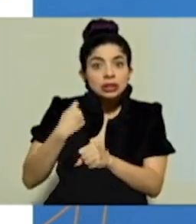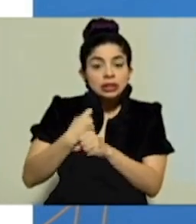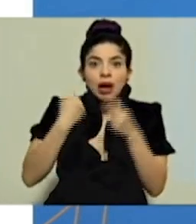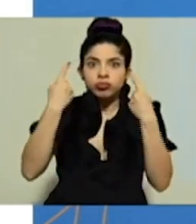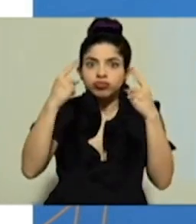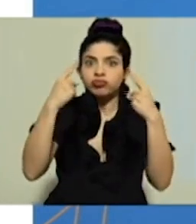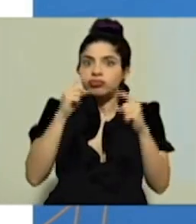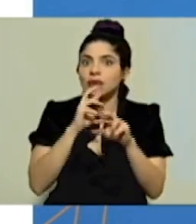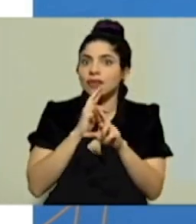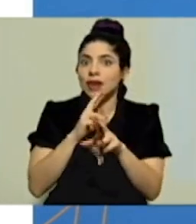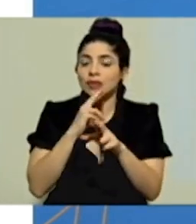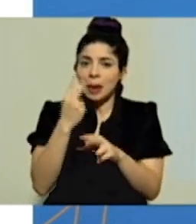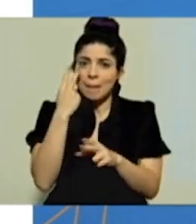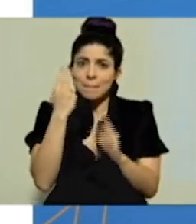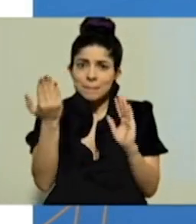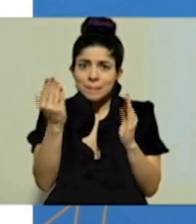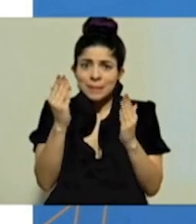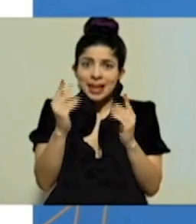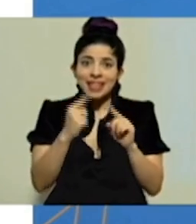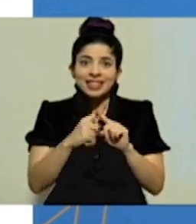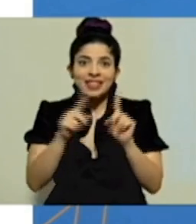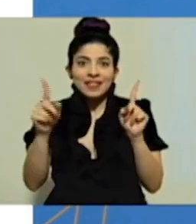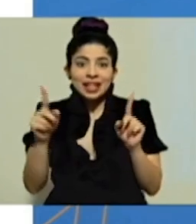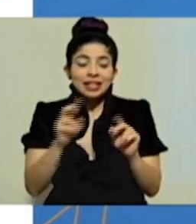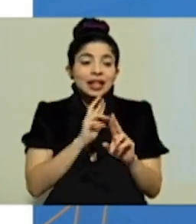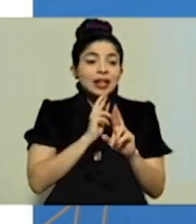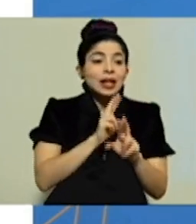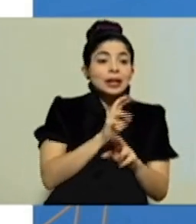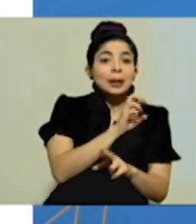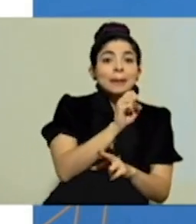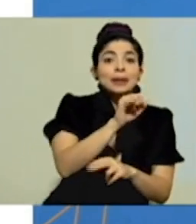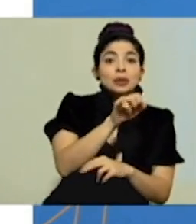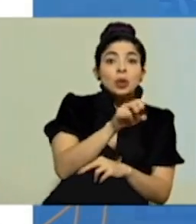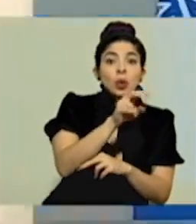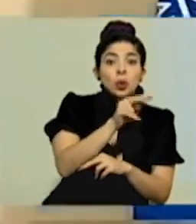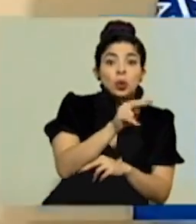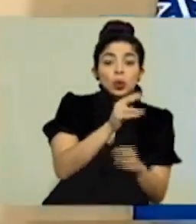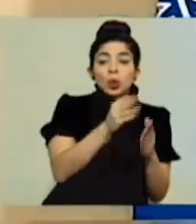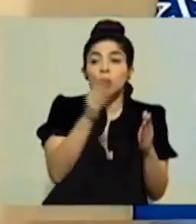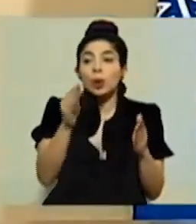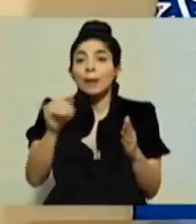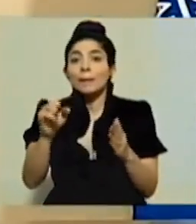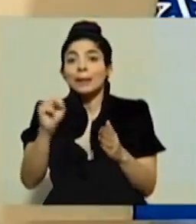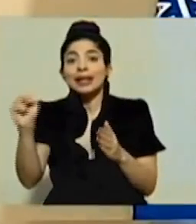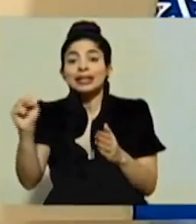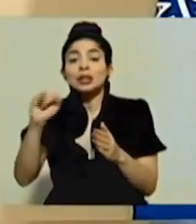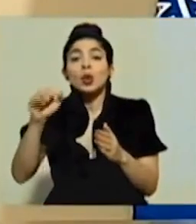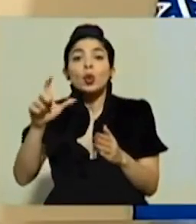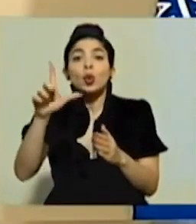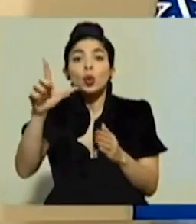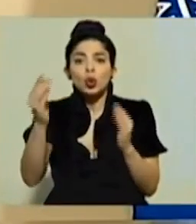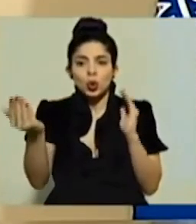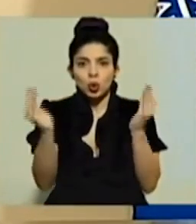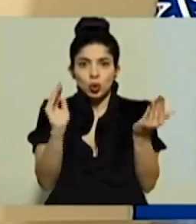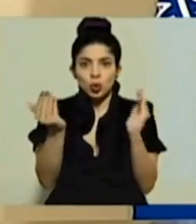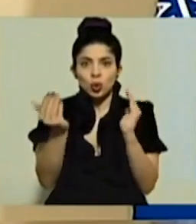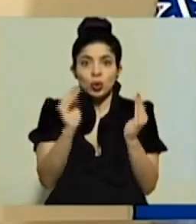Hay una diferencia importante entre los resultados del mes de junio y con el mes de julio. Hay un mayor